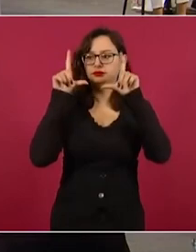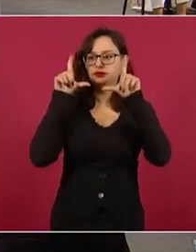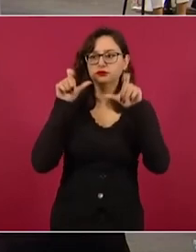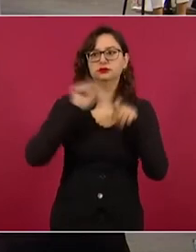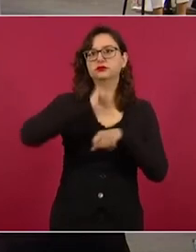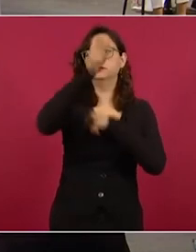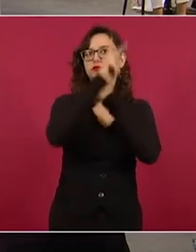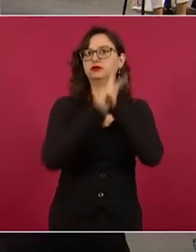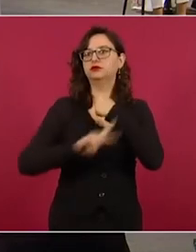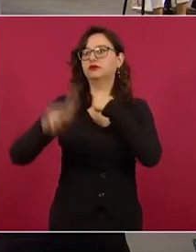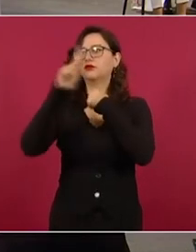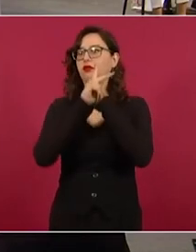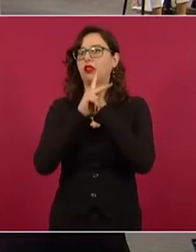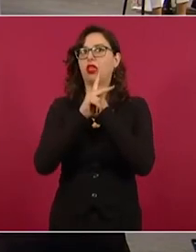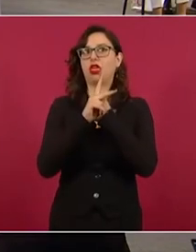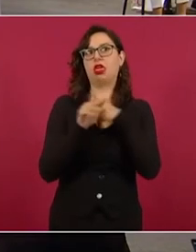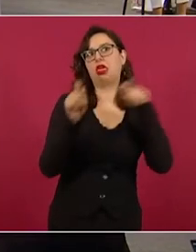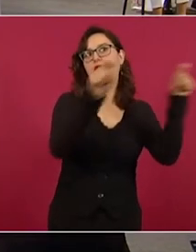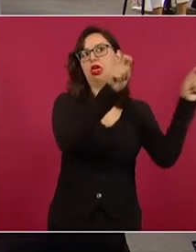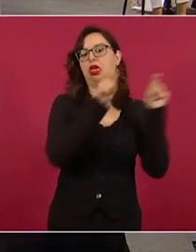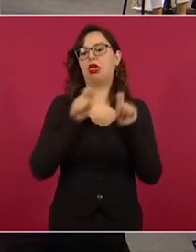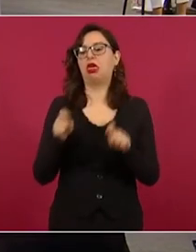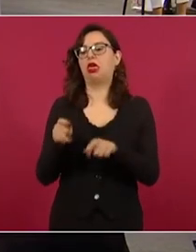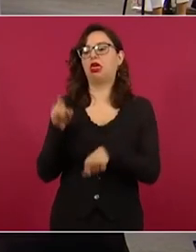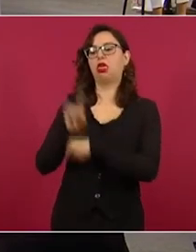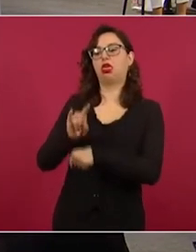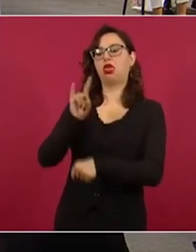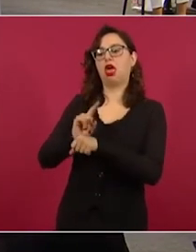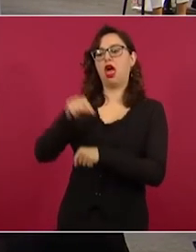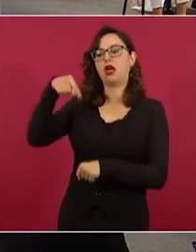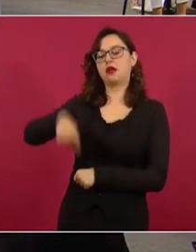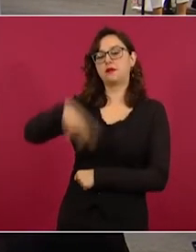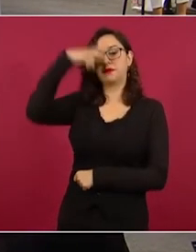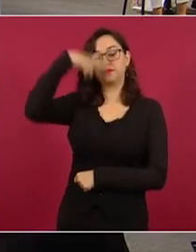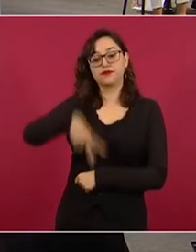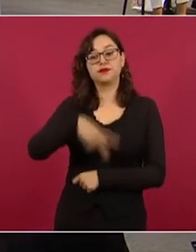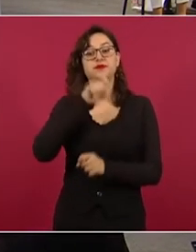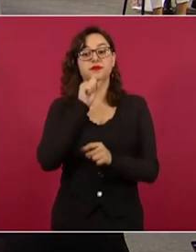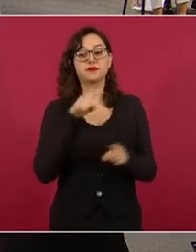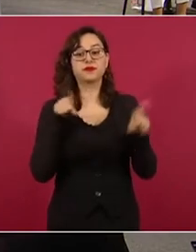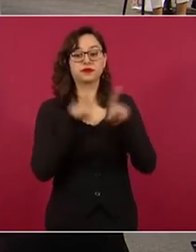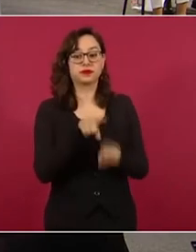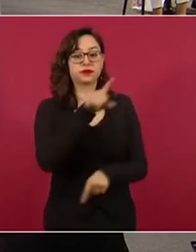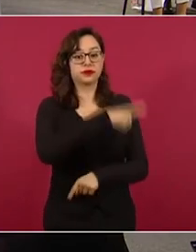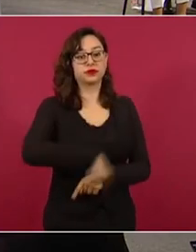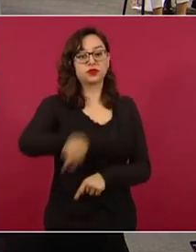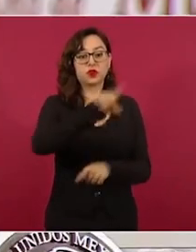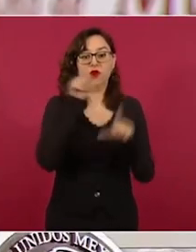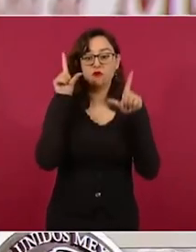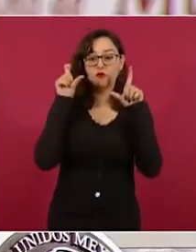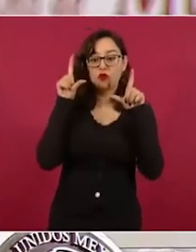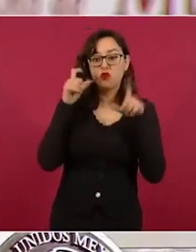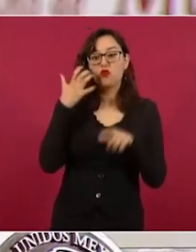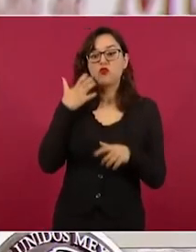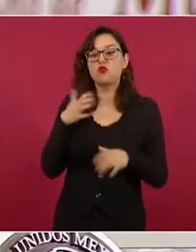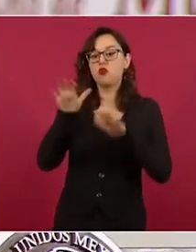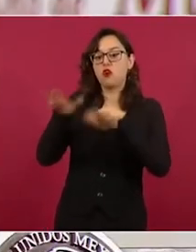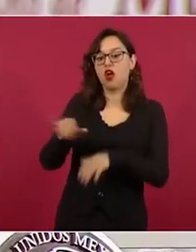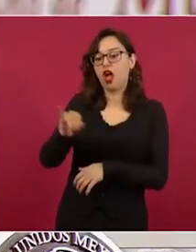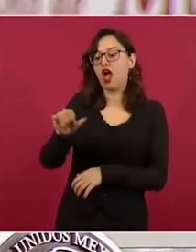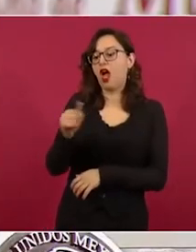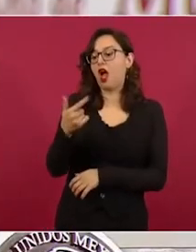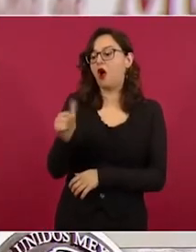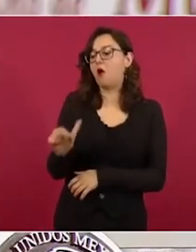muertos argumentando que es en la zona donde se construye el tren sin embargo otra vez las